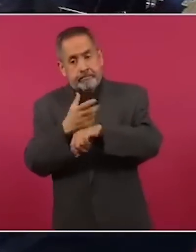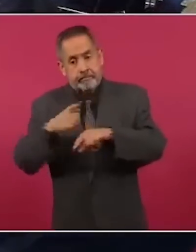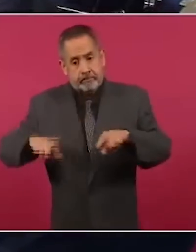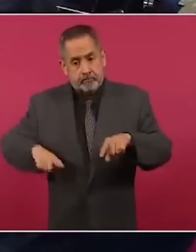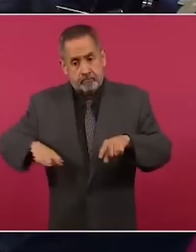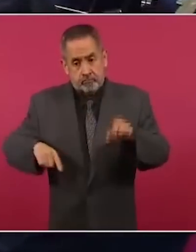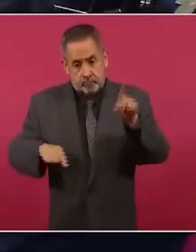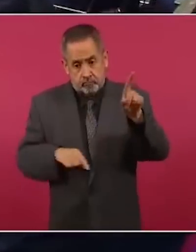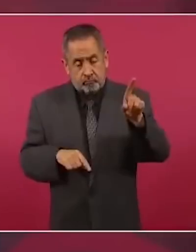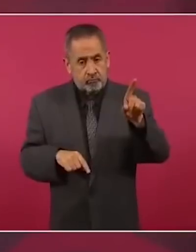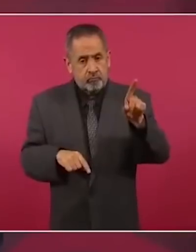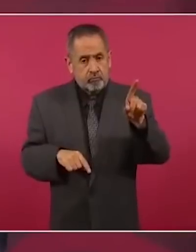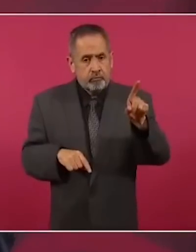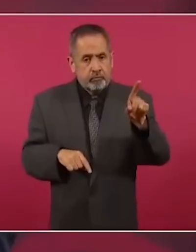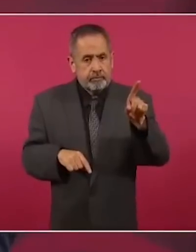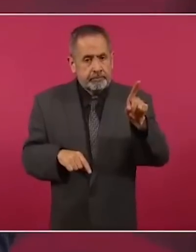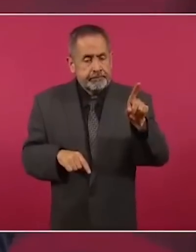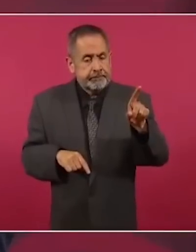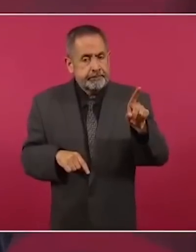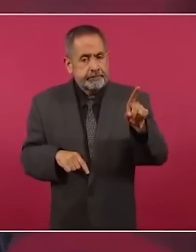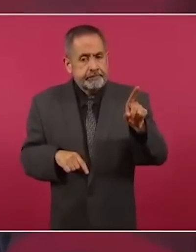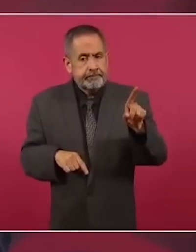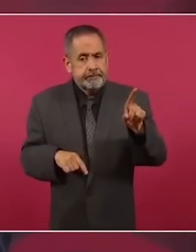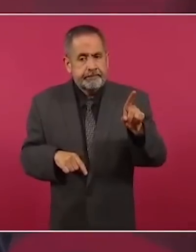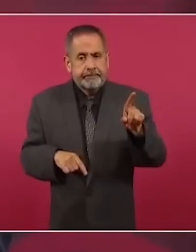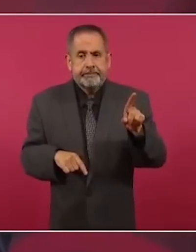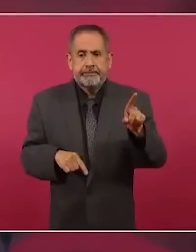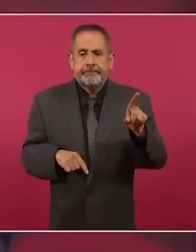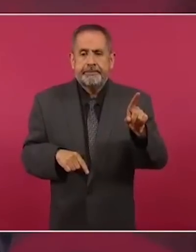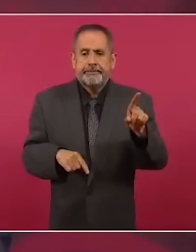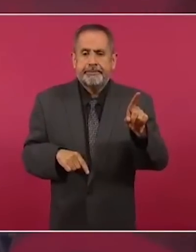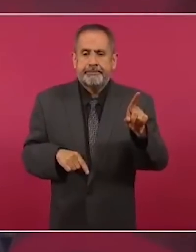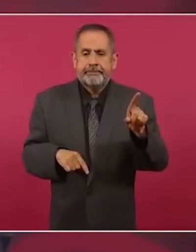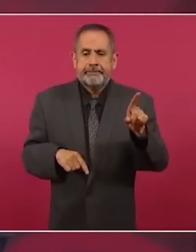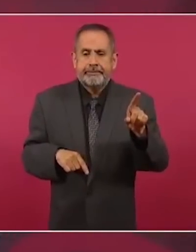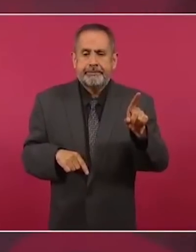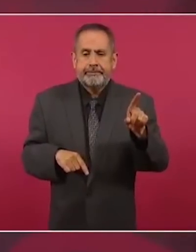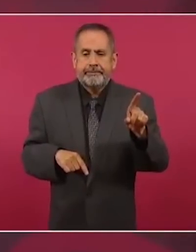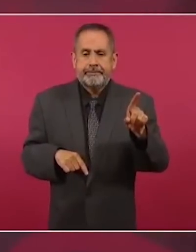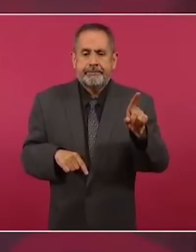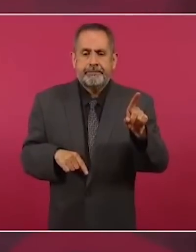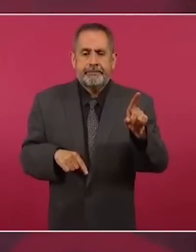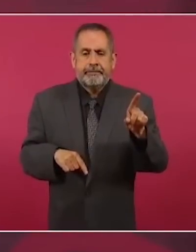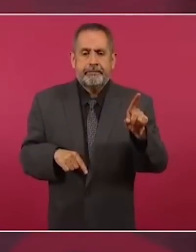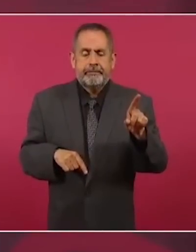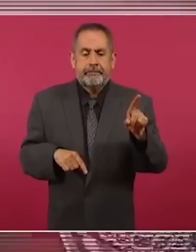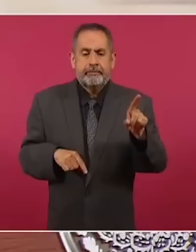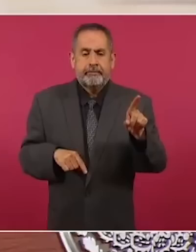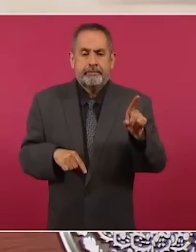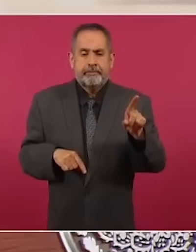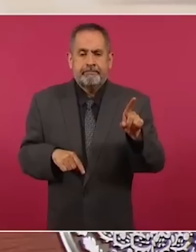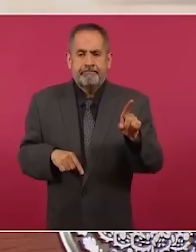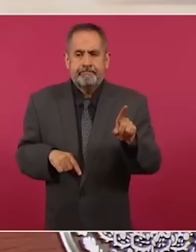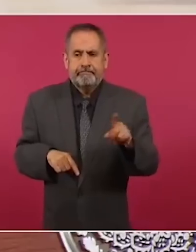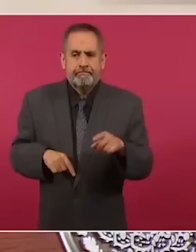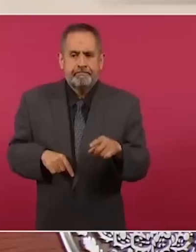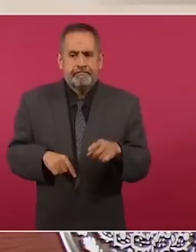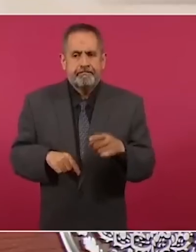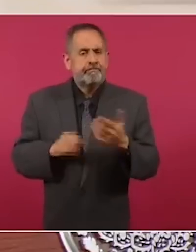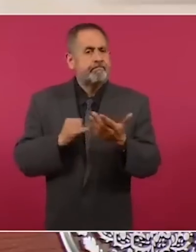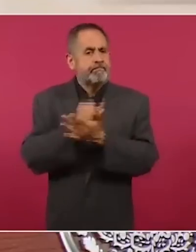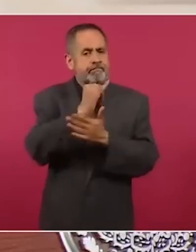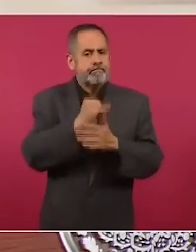especial por la decisión y